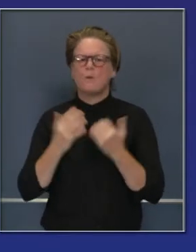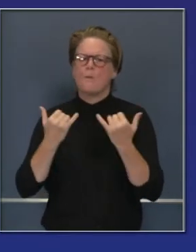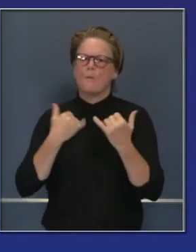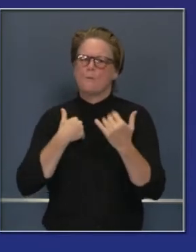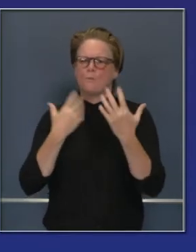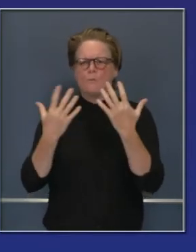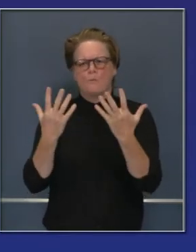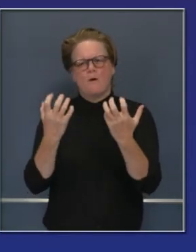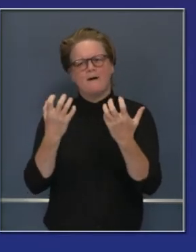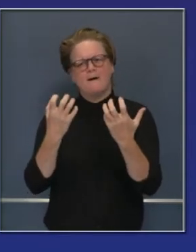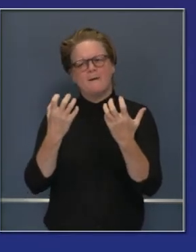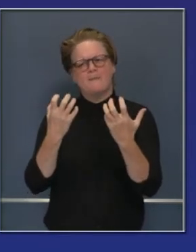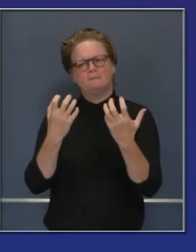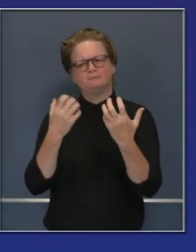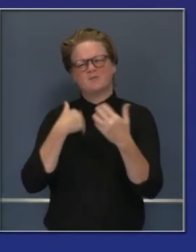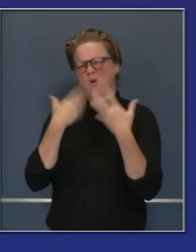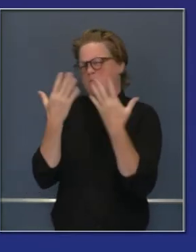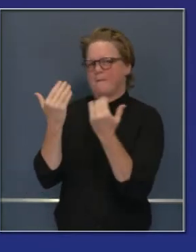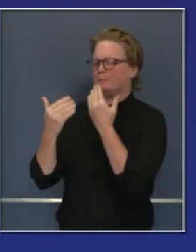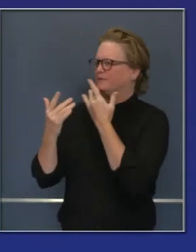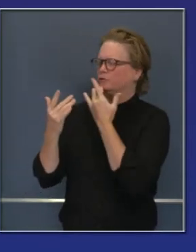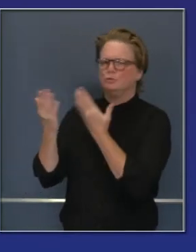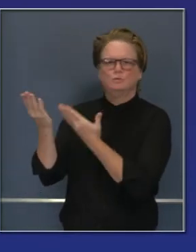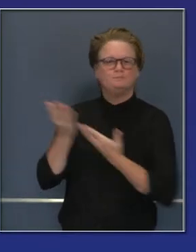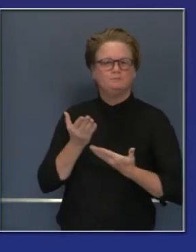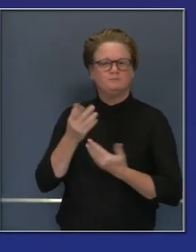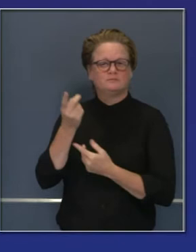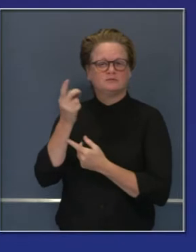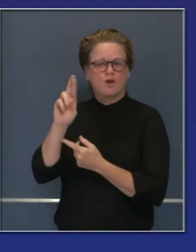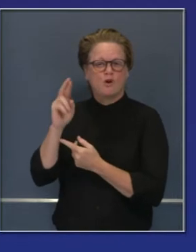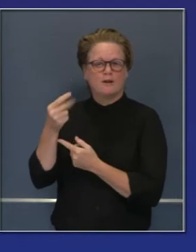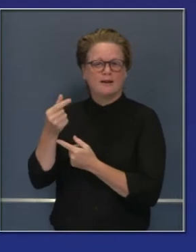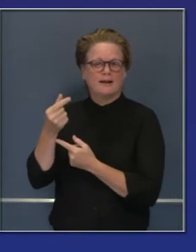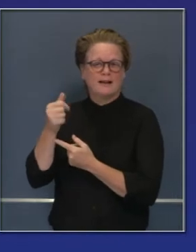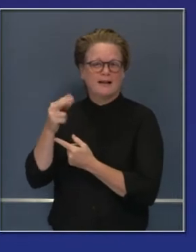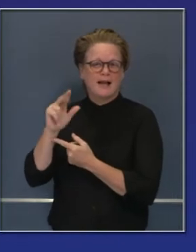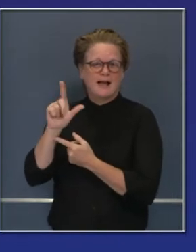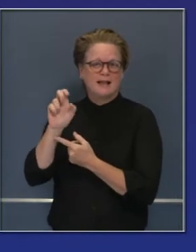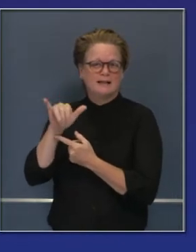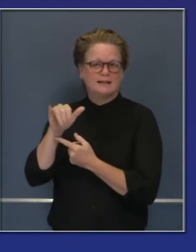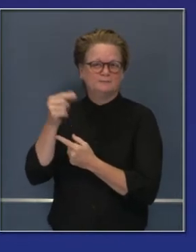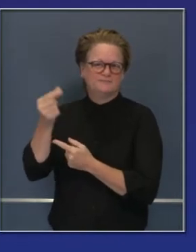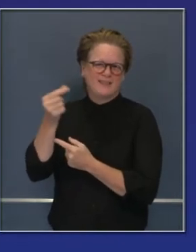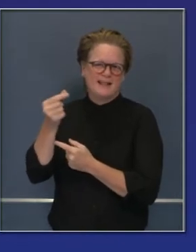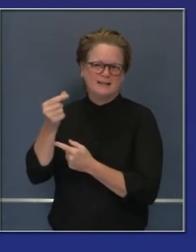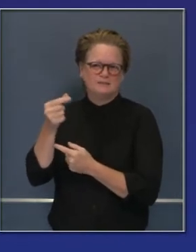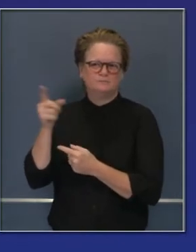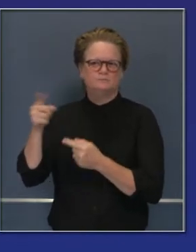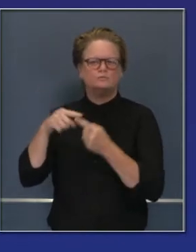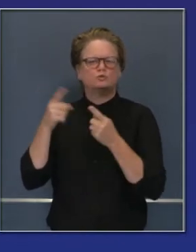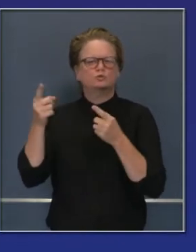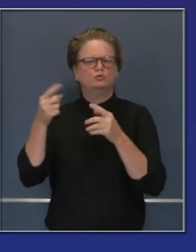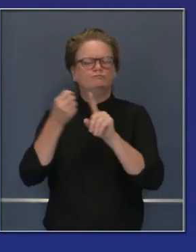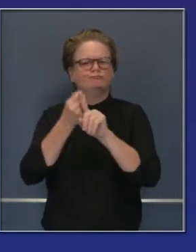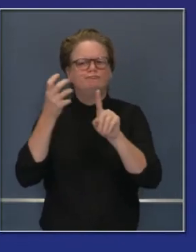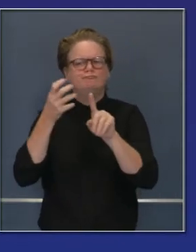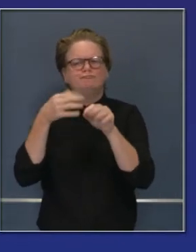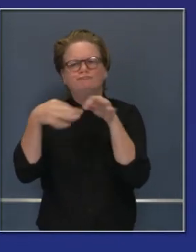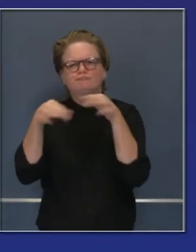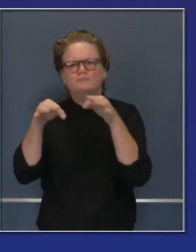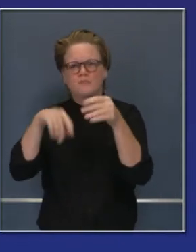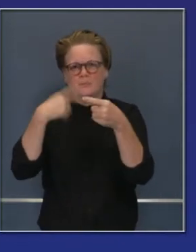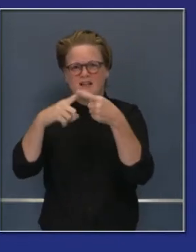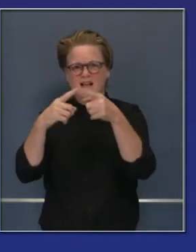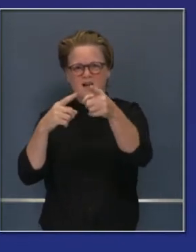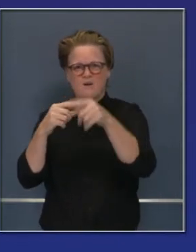una vez más invitar al Dr. Galley para que hable un poco más en detalles más específicos sobre parte del